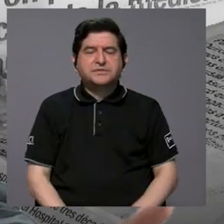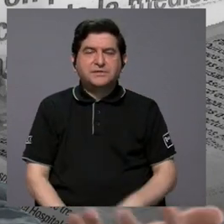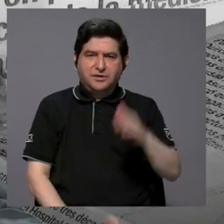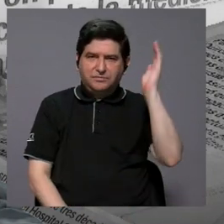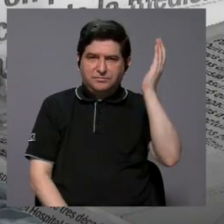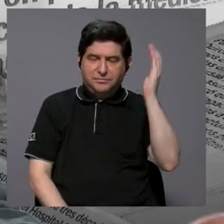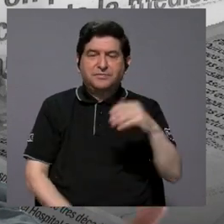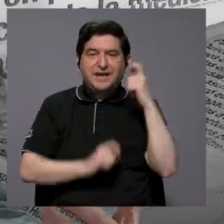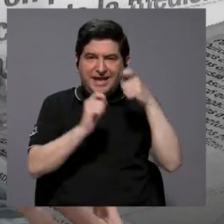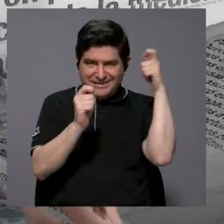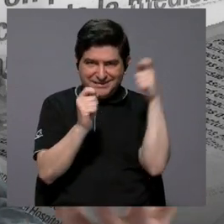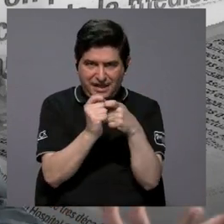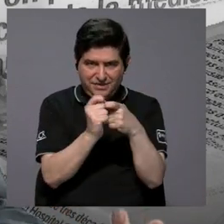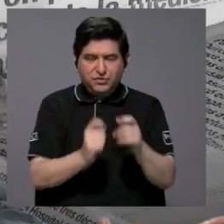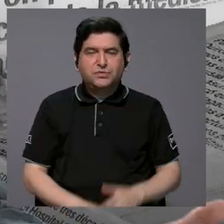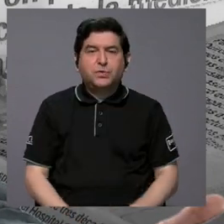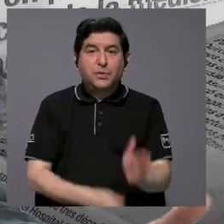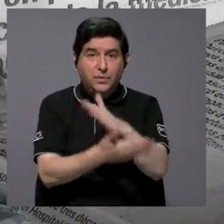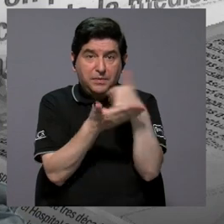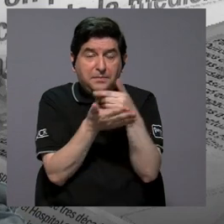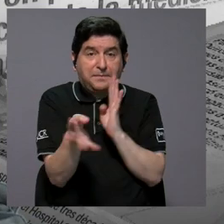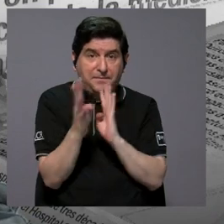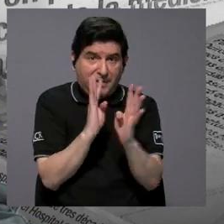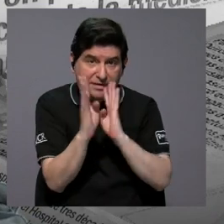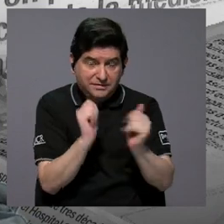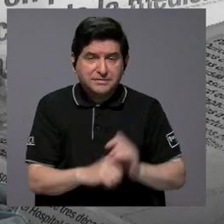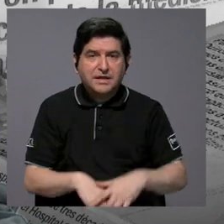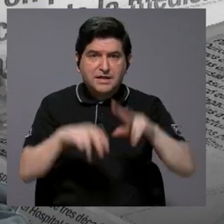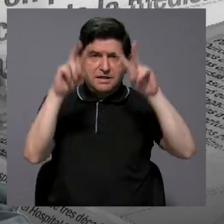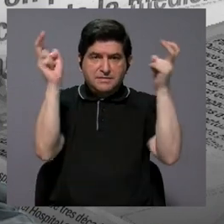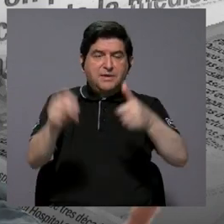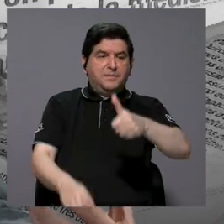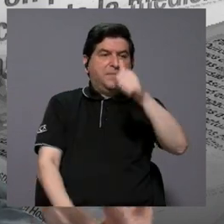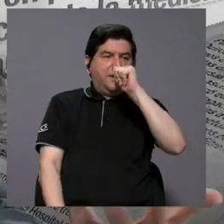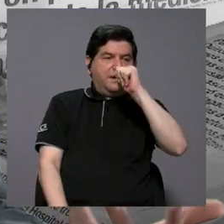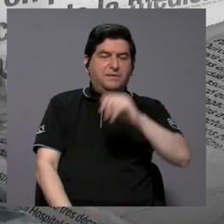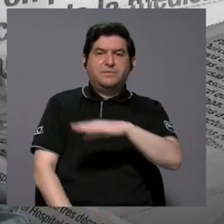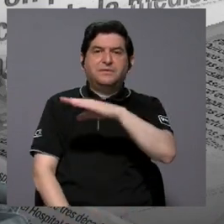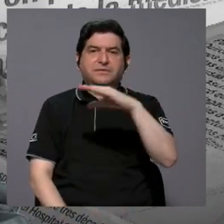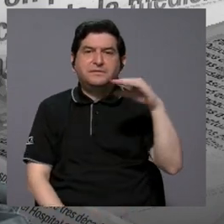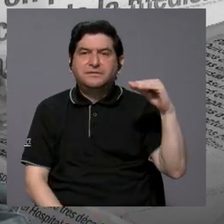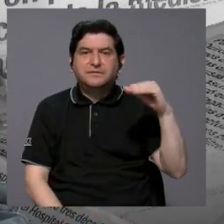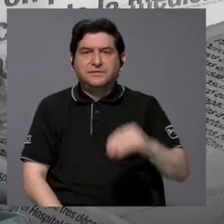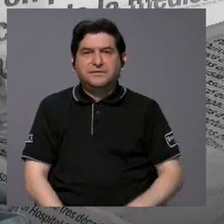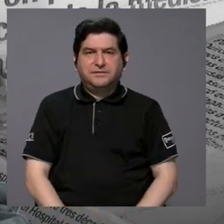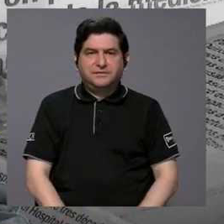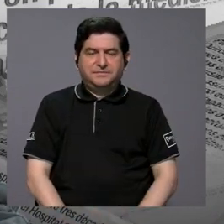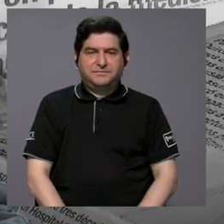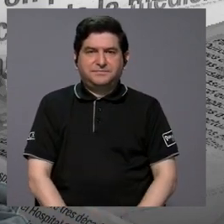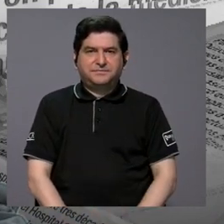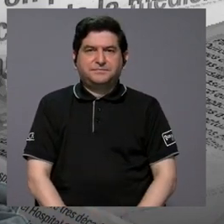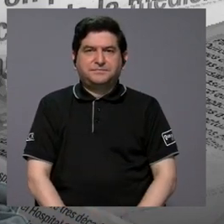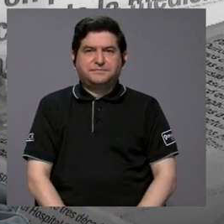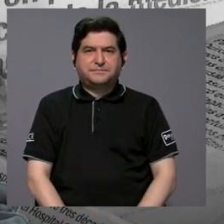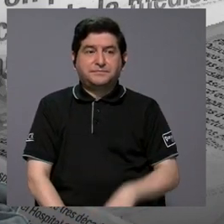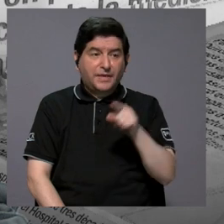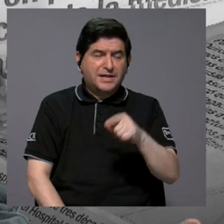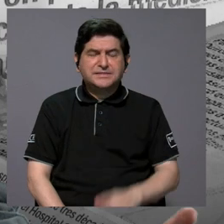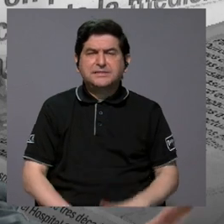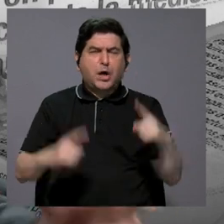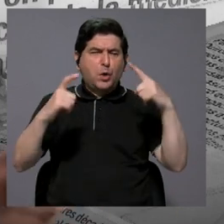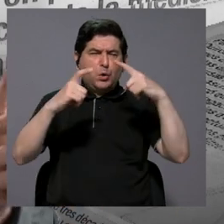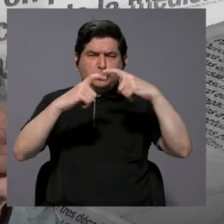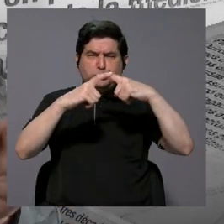exposición. Hablamos precisamente, en parte, hablamos del tema del agua y hablamos de cómo esta